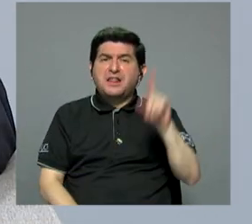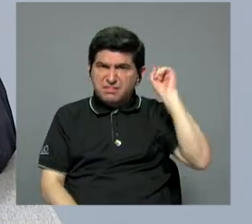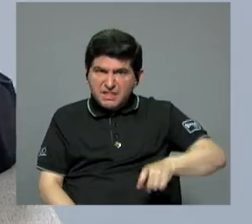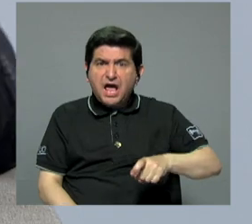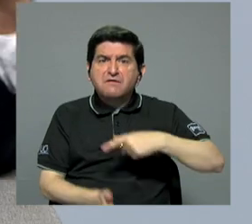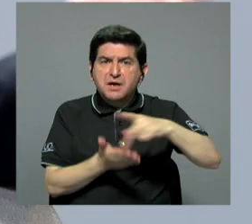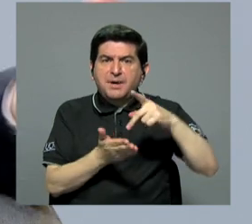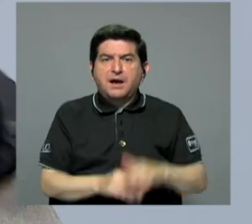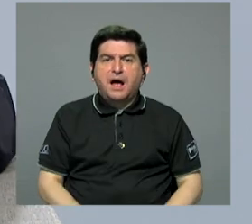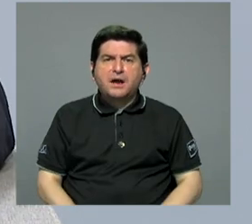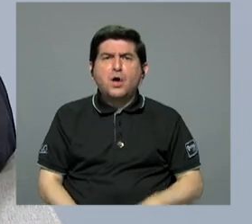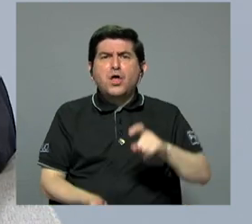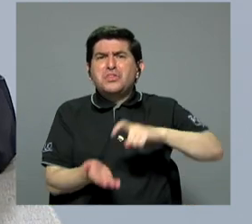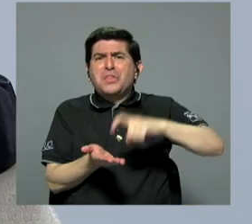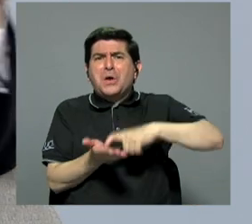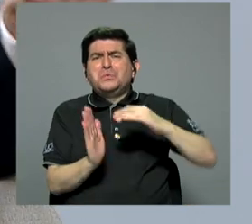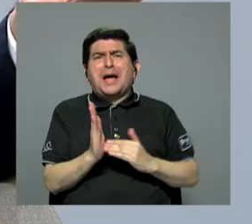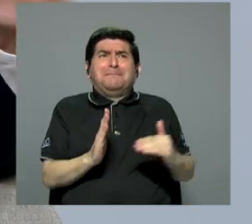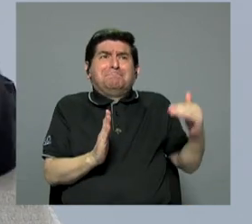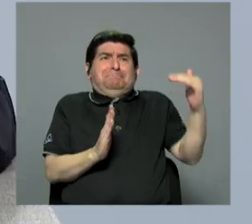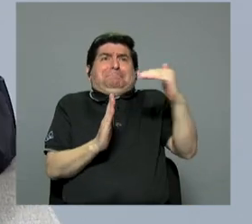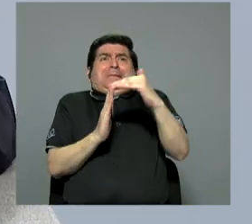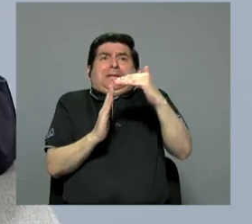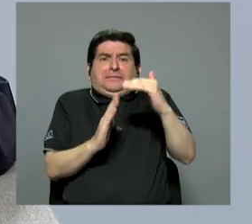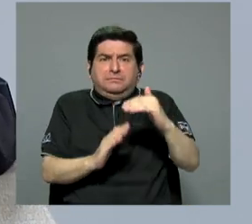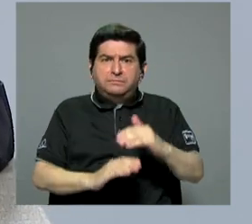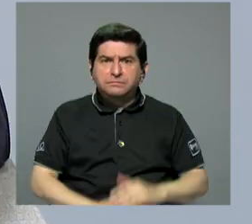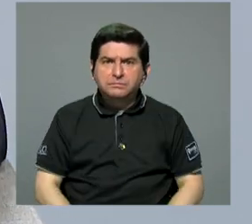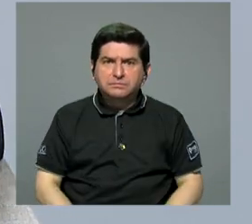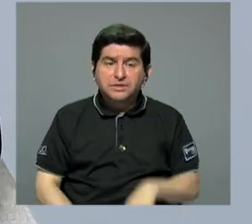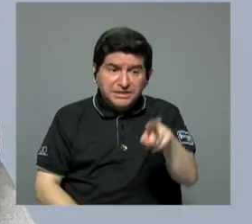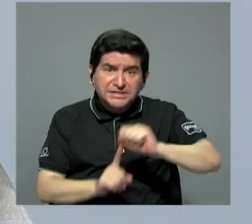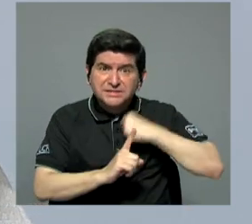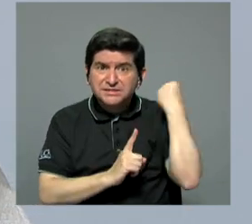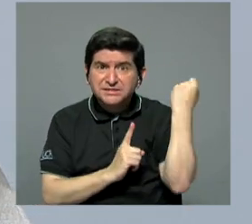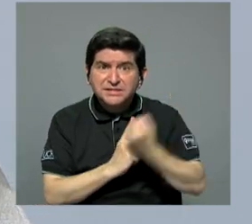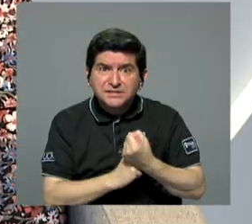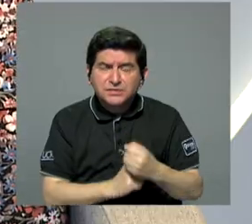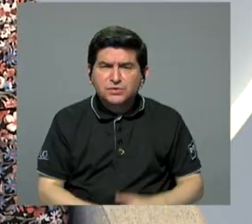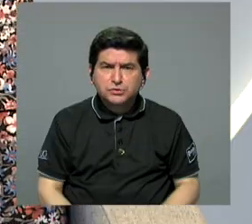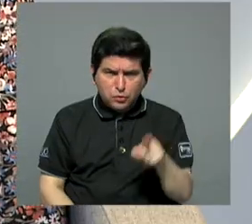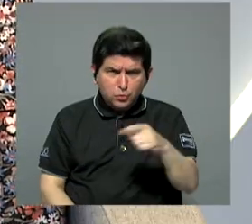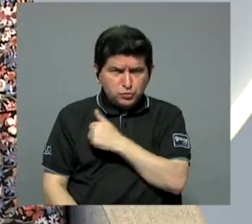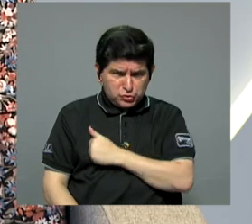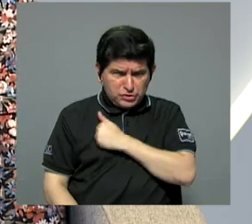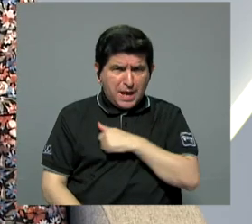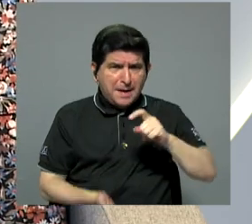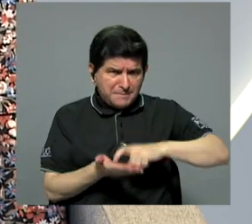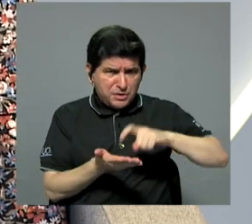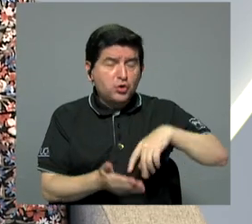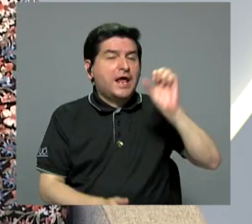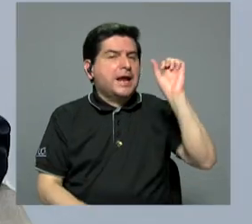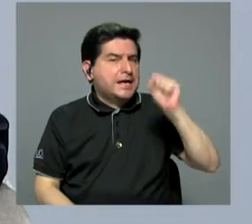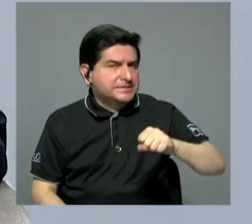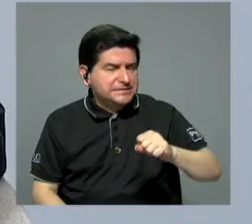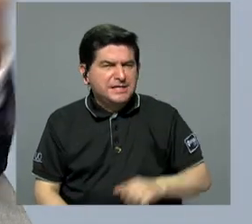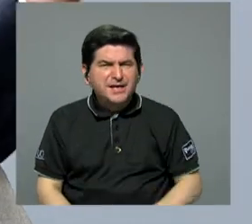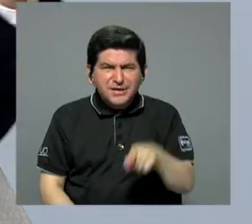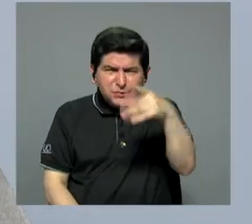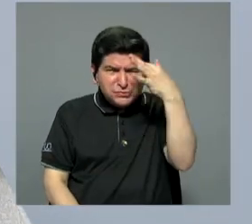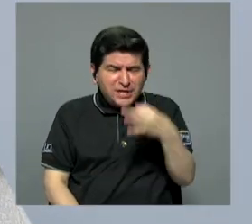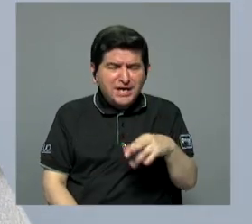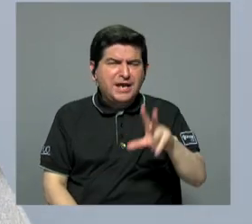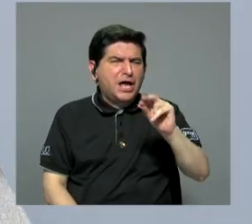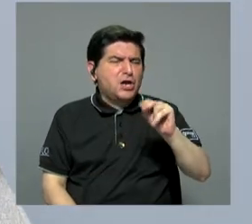trabajaron. Entonces tienen una deuda millonaria. En ese aspecto... O sea, ¿usted condonaría también esas deudas? Sí, no